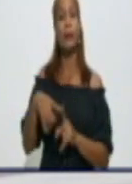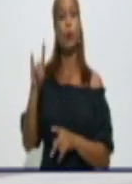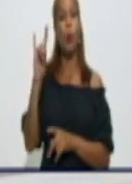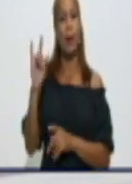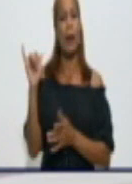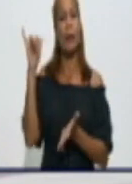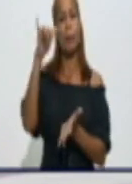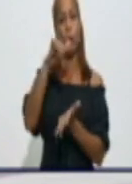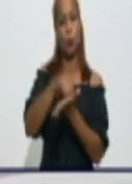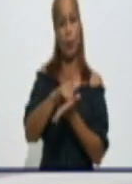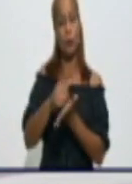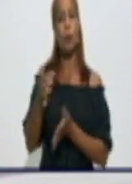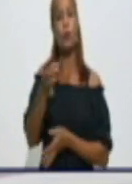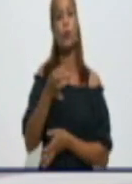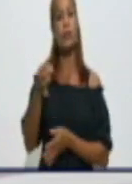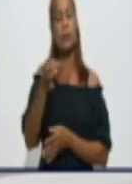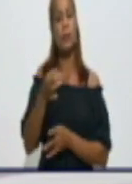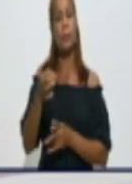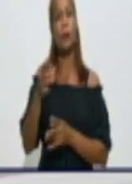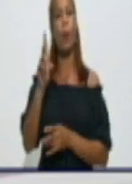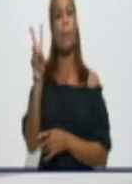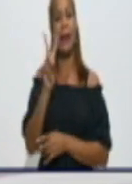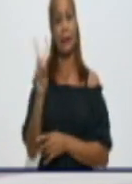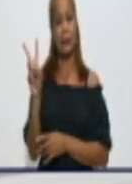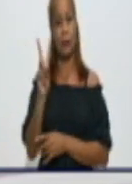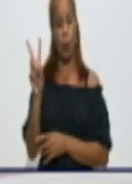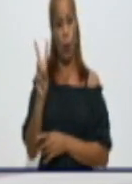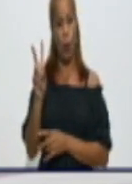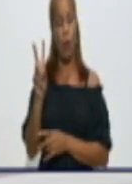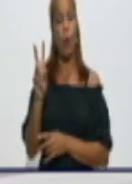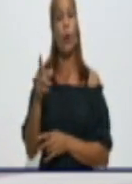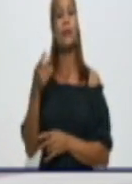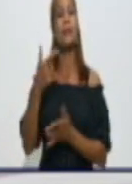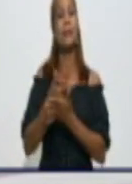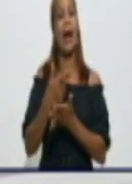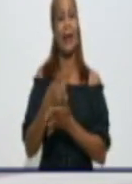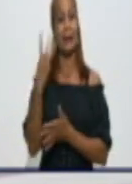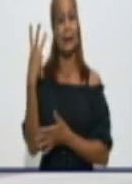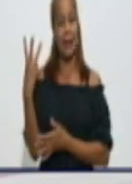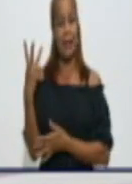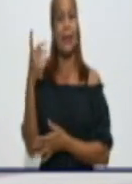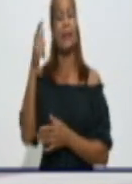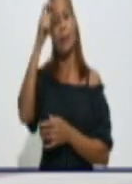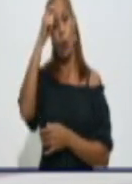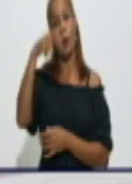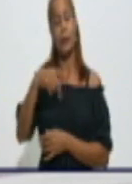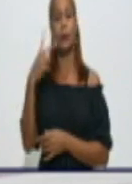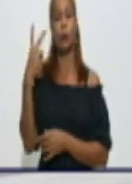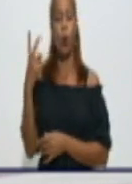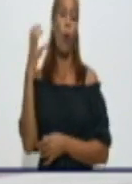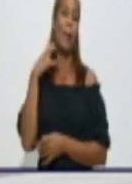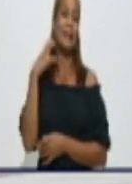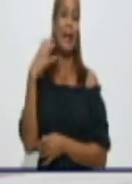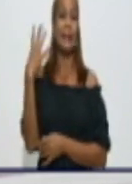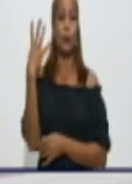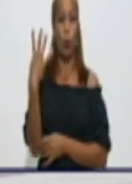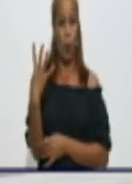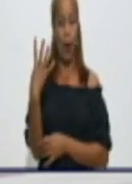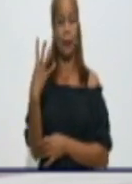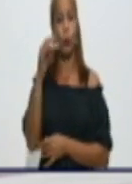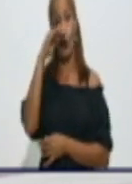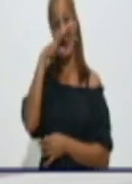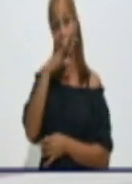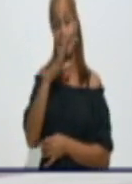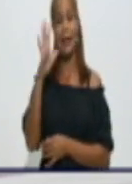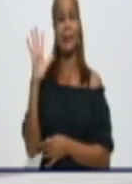Perteneciente a los municipios, Bayamo con 22, Yara 3, Jiguaní 1, Manzanillo 4, Guisa